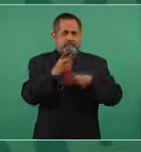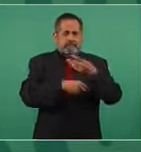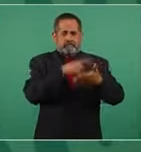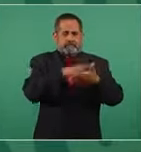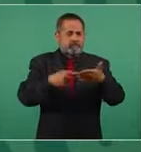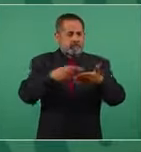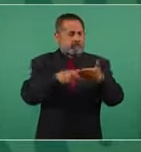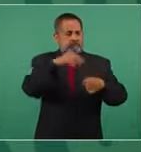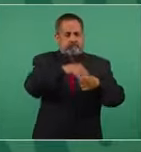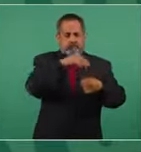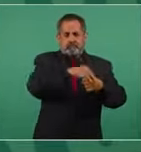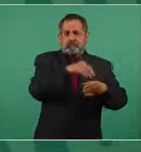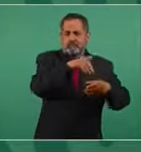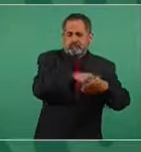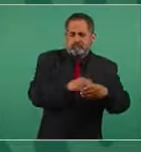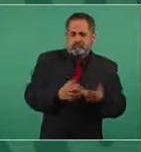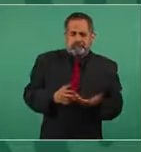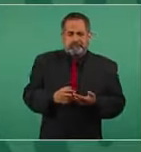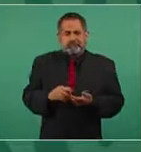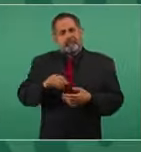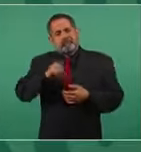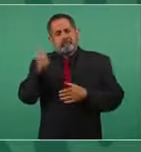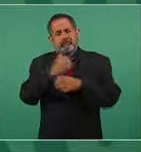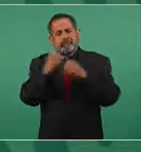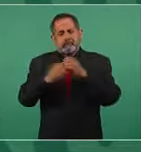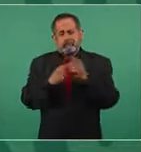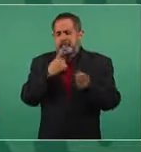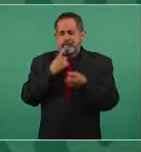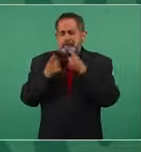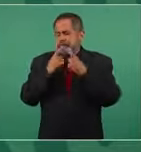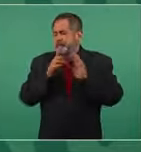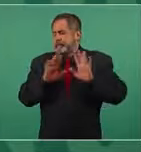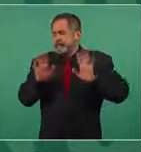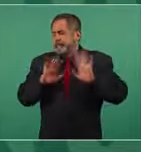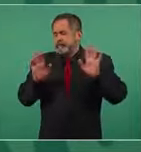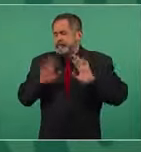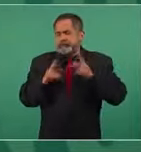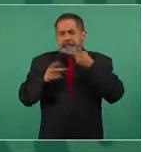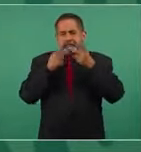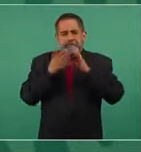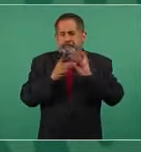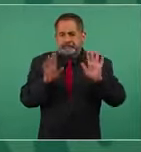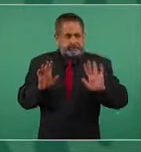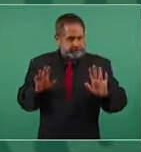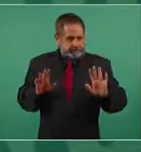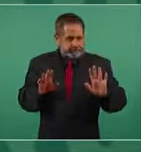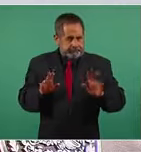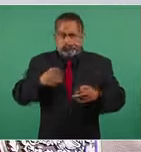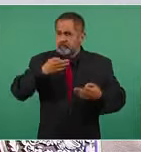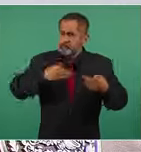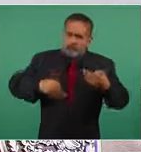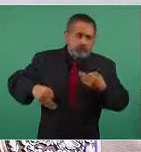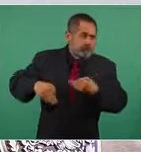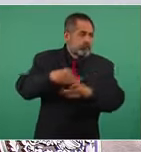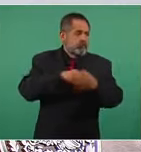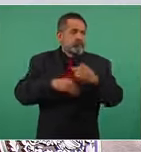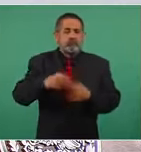puedo comentar. Lo demás no voy a polemizar, todos tenemos la obligación